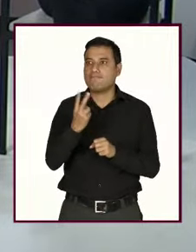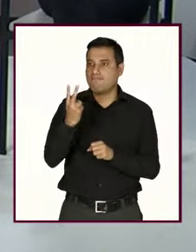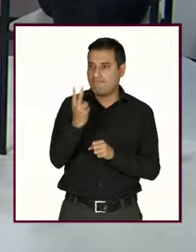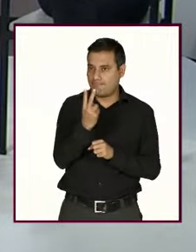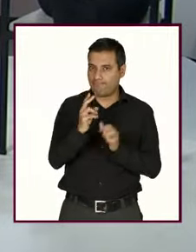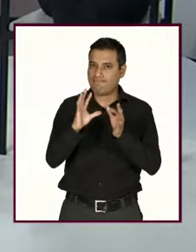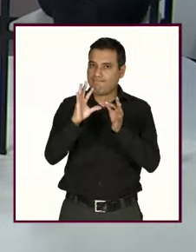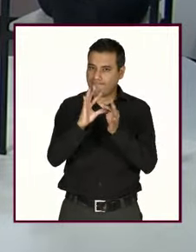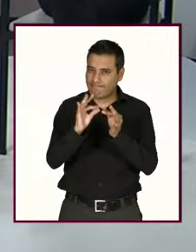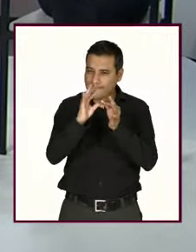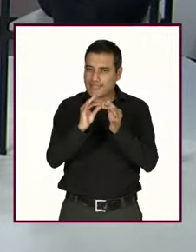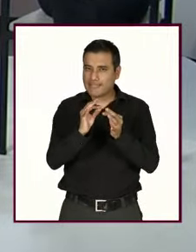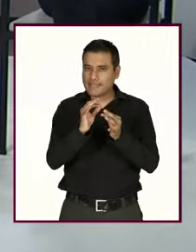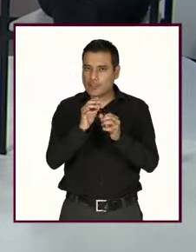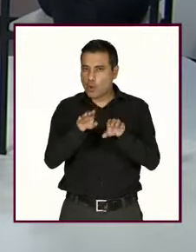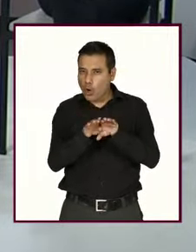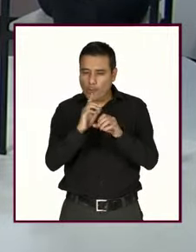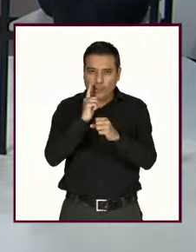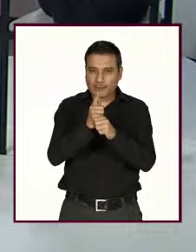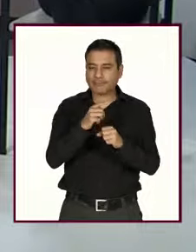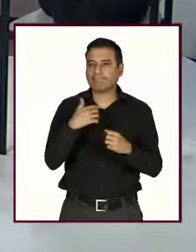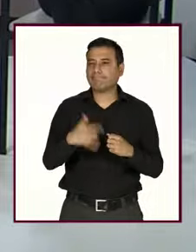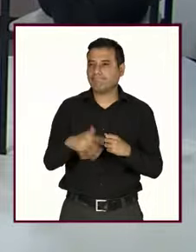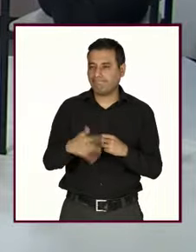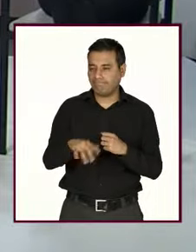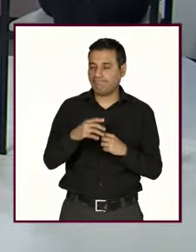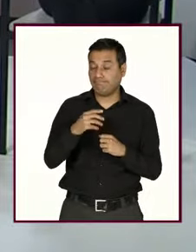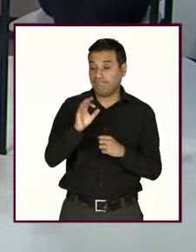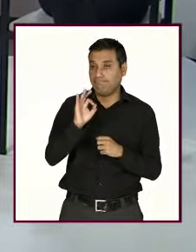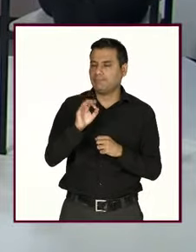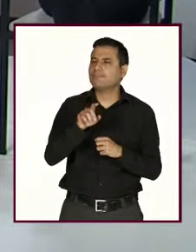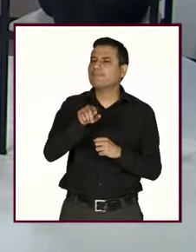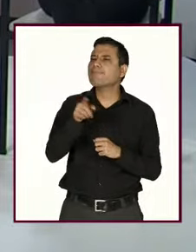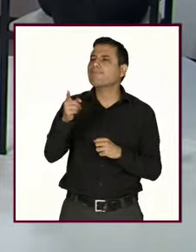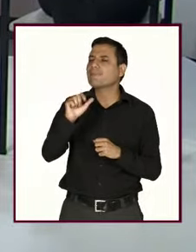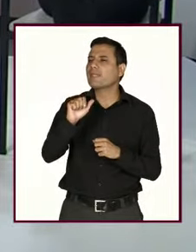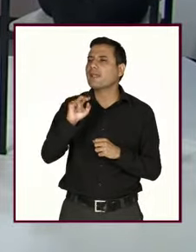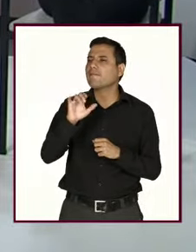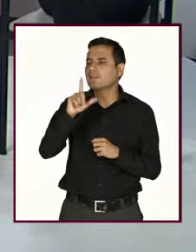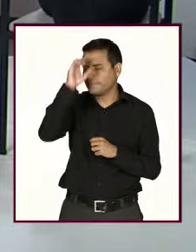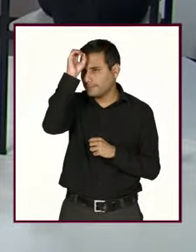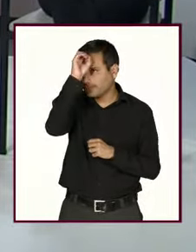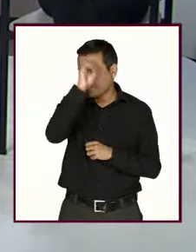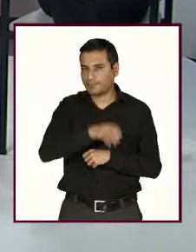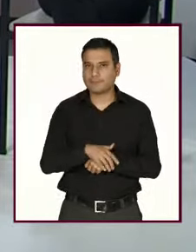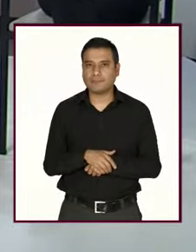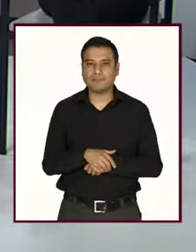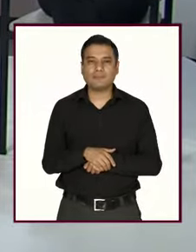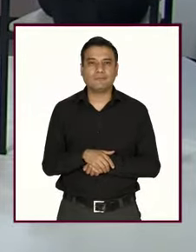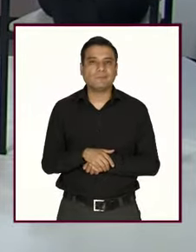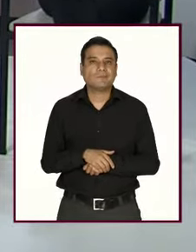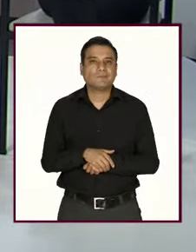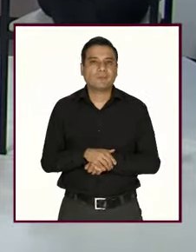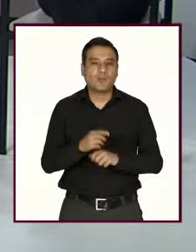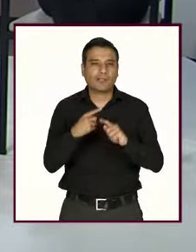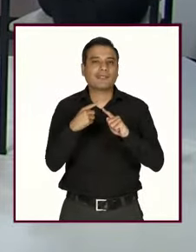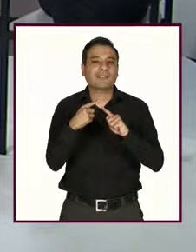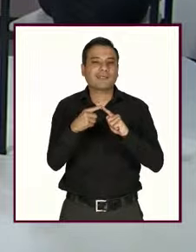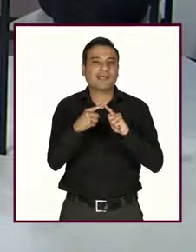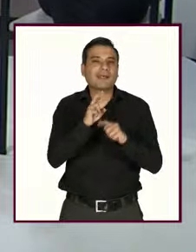identificar estas violencias ¿qué opinión te merece Anabel la respuesta de nuestra audiencia? pues bueno hay que ver quien la respondió